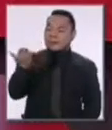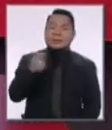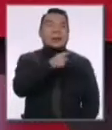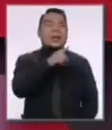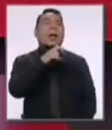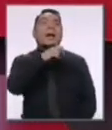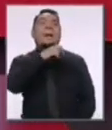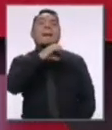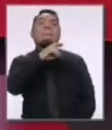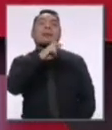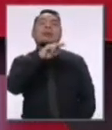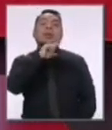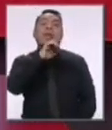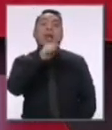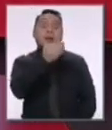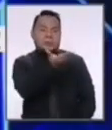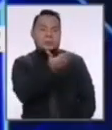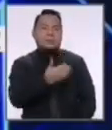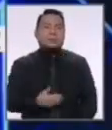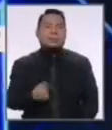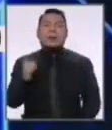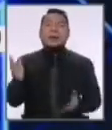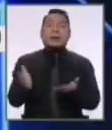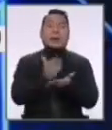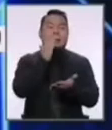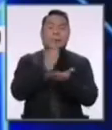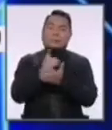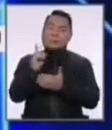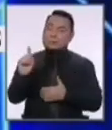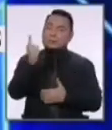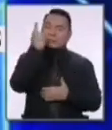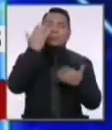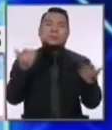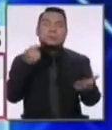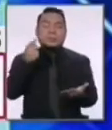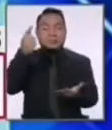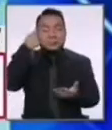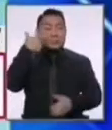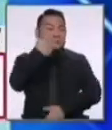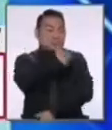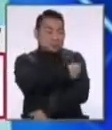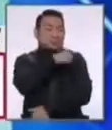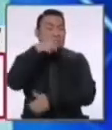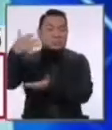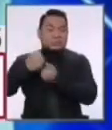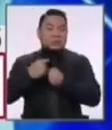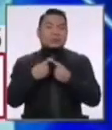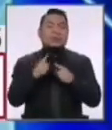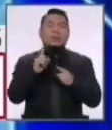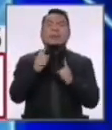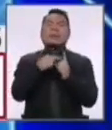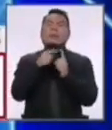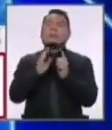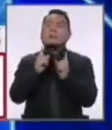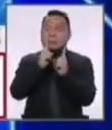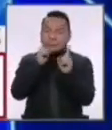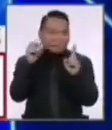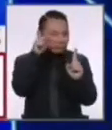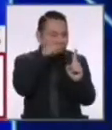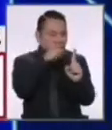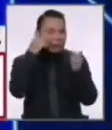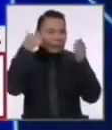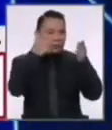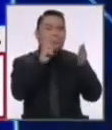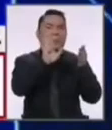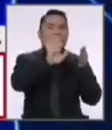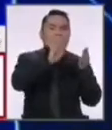Bengolea. Gracias. El problema principal, sin duda, es tener las vacunas. Nos estamos saltando un paso. Estamos viendo cómo la vamos